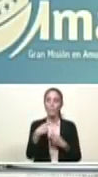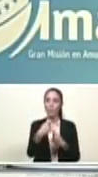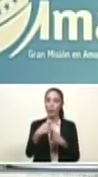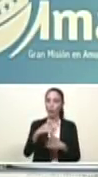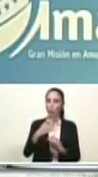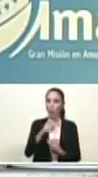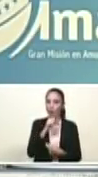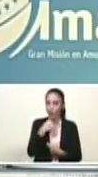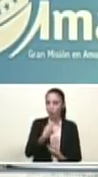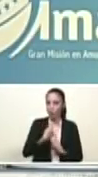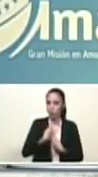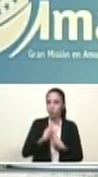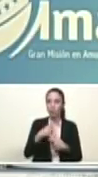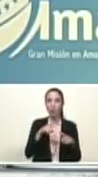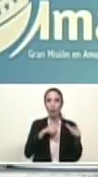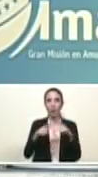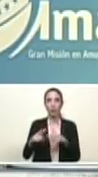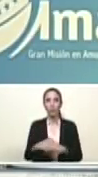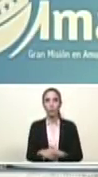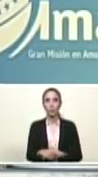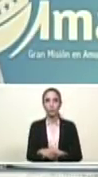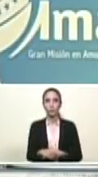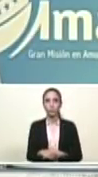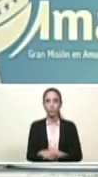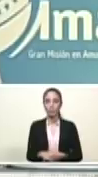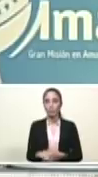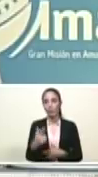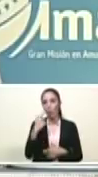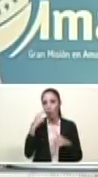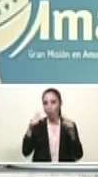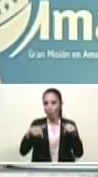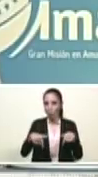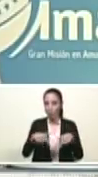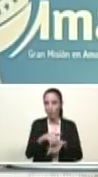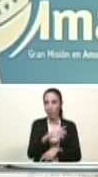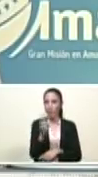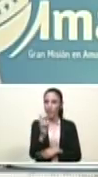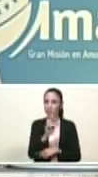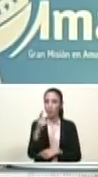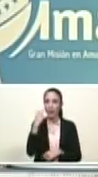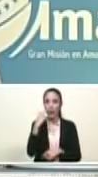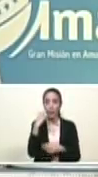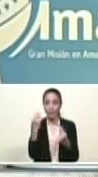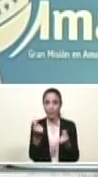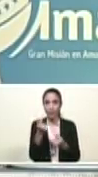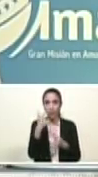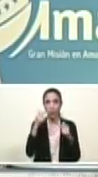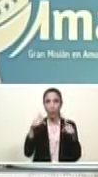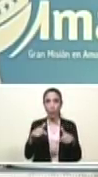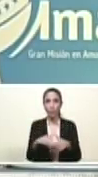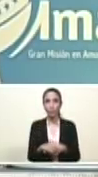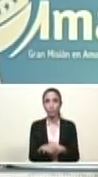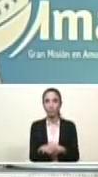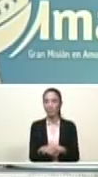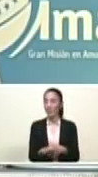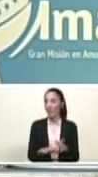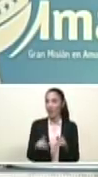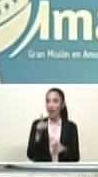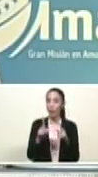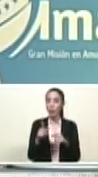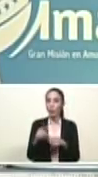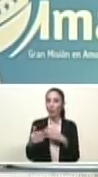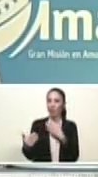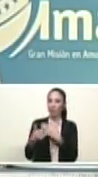Venezuela está llegando hoy. Hoy, atención al mundo, tanta cosa, tanta blasfemia contra